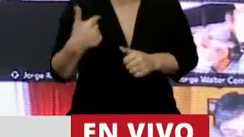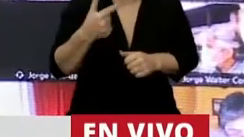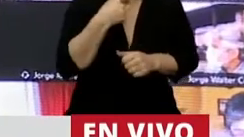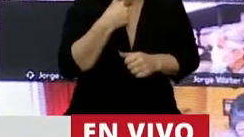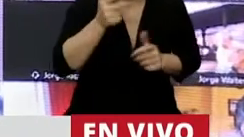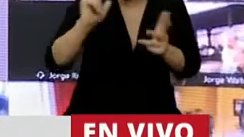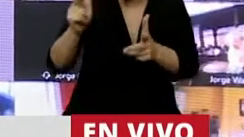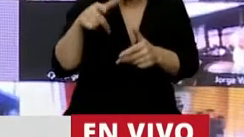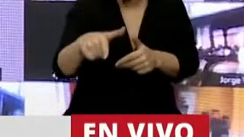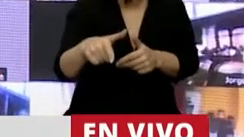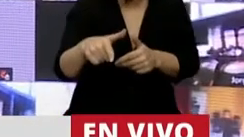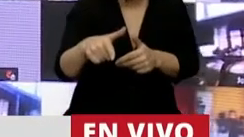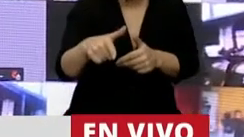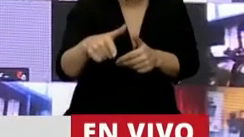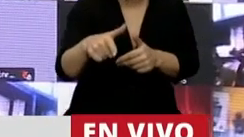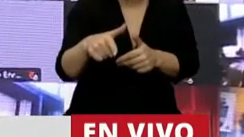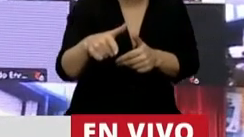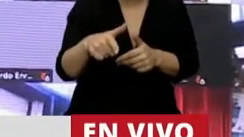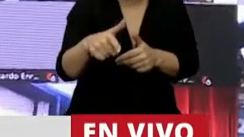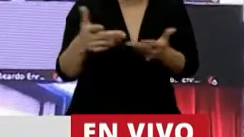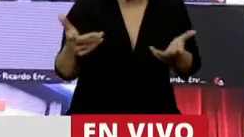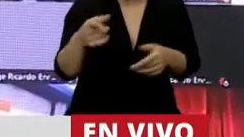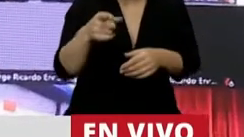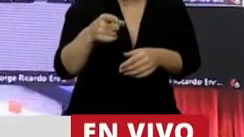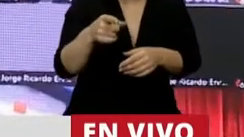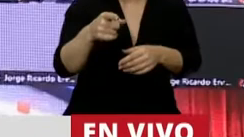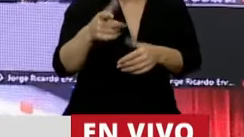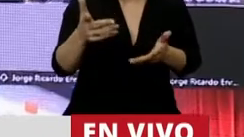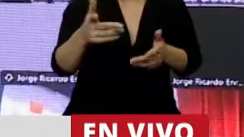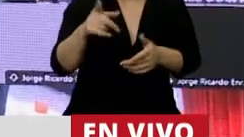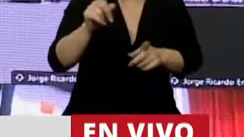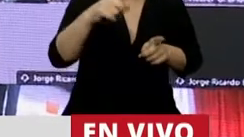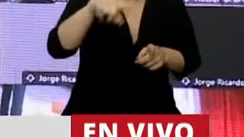señor presidente, que me cuesta entender.